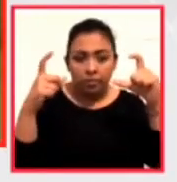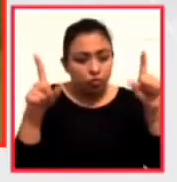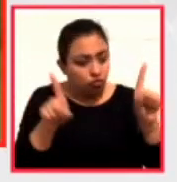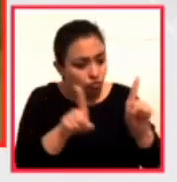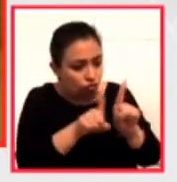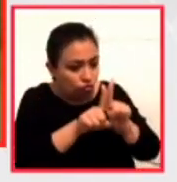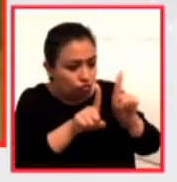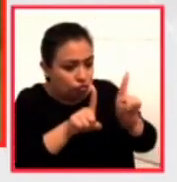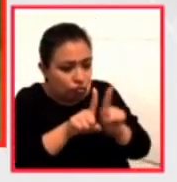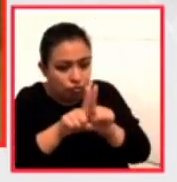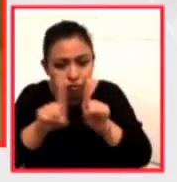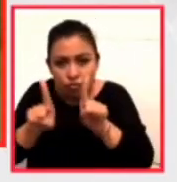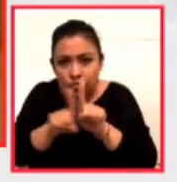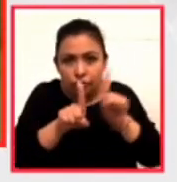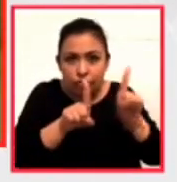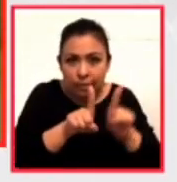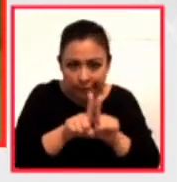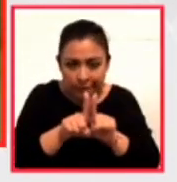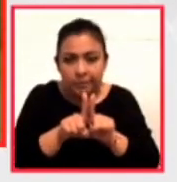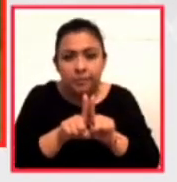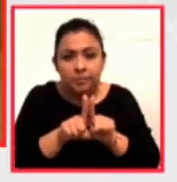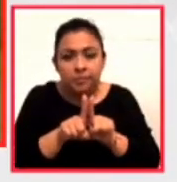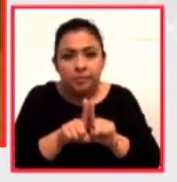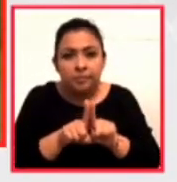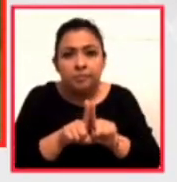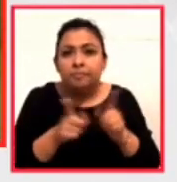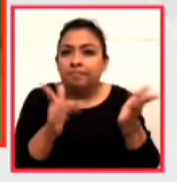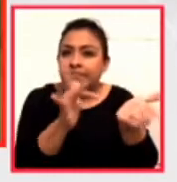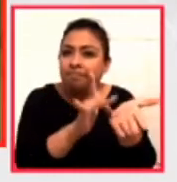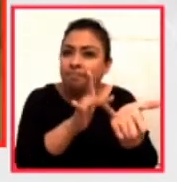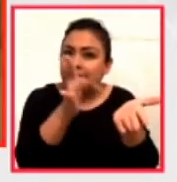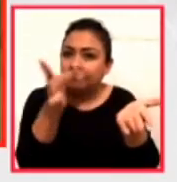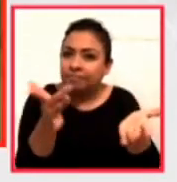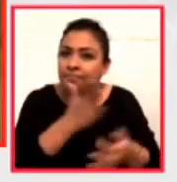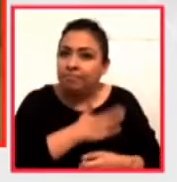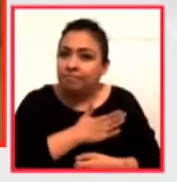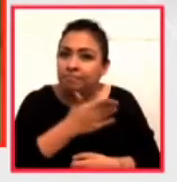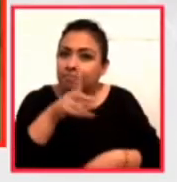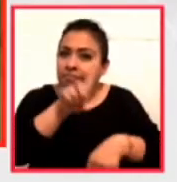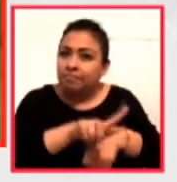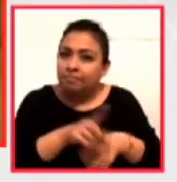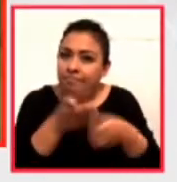los unos a los otros muchas gracias y buenos días